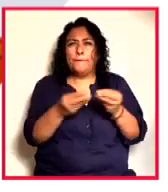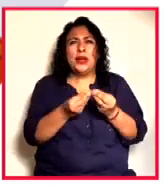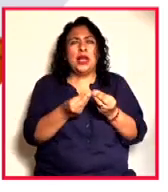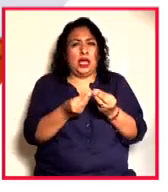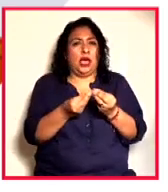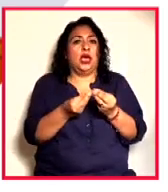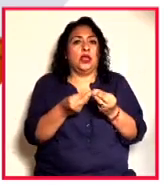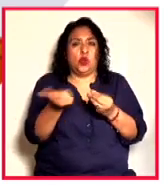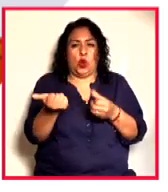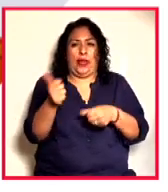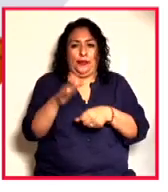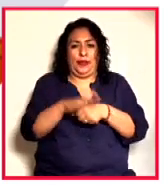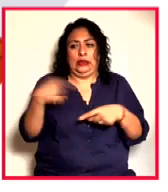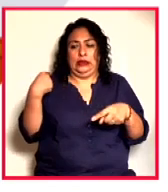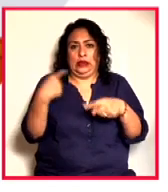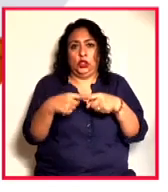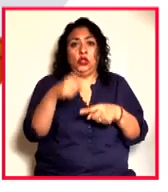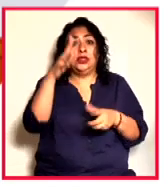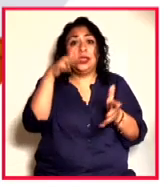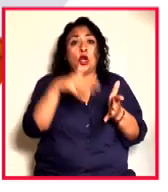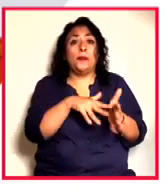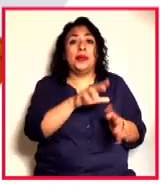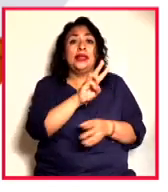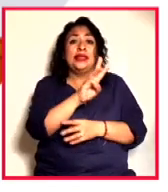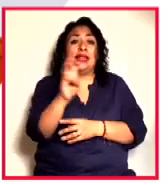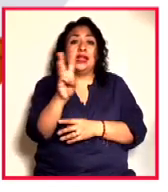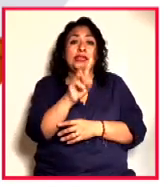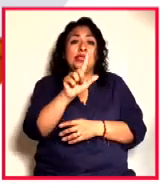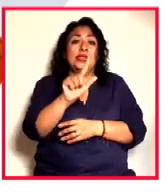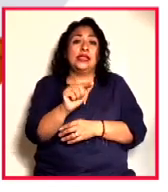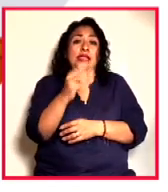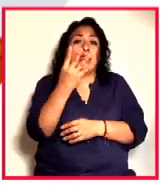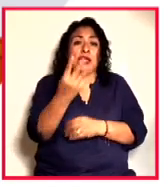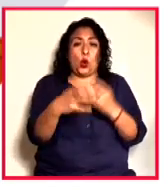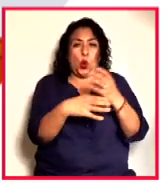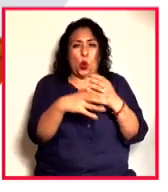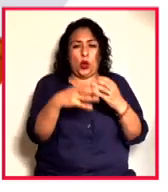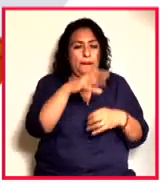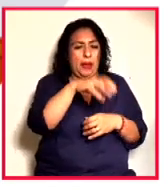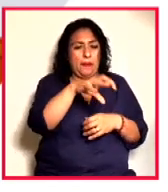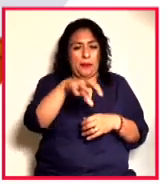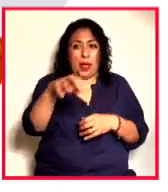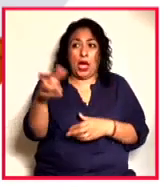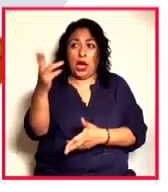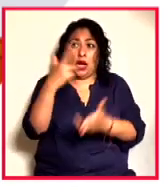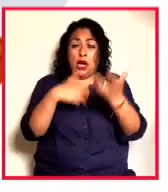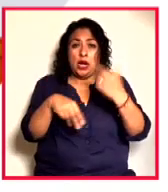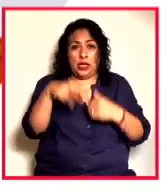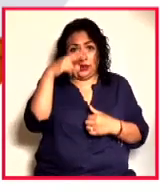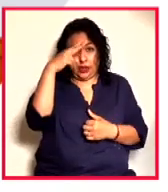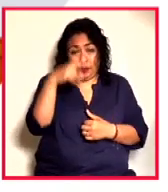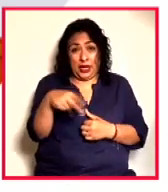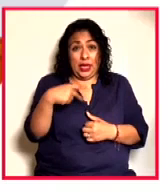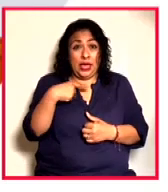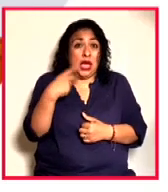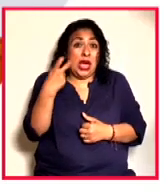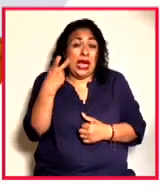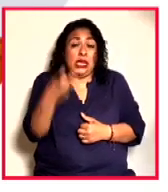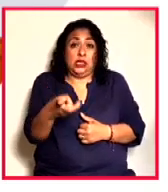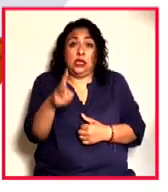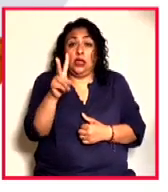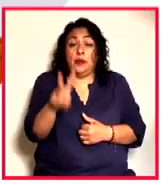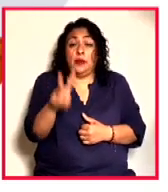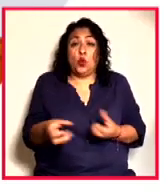administración de 5 mil trescientas setenta y cuatro piezas repatriadas a México. Esa es una cantidad,